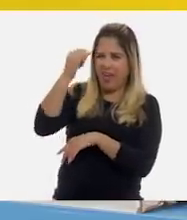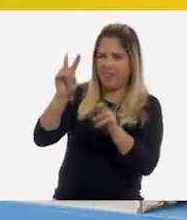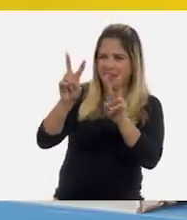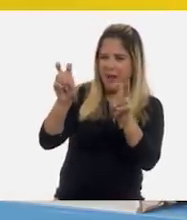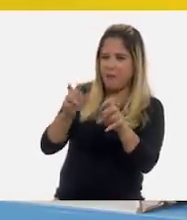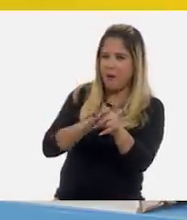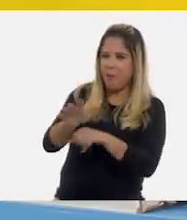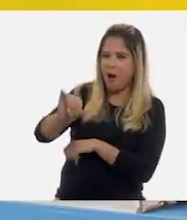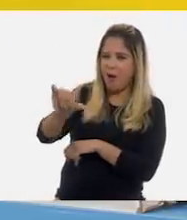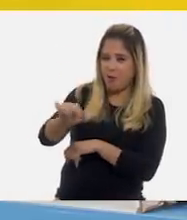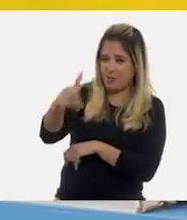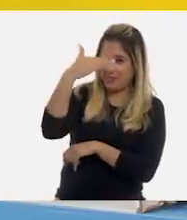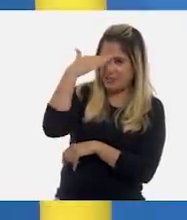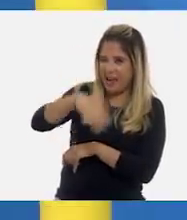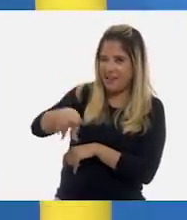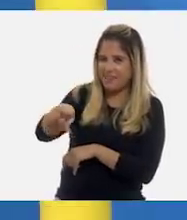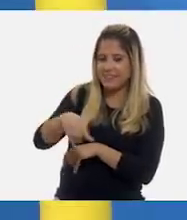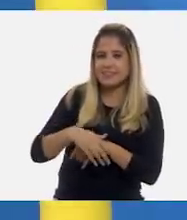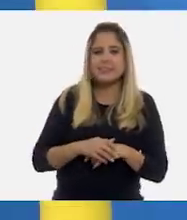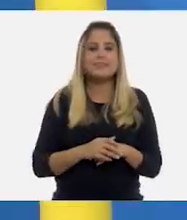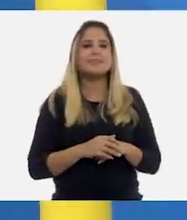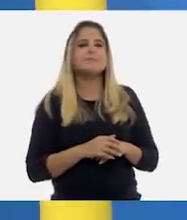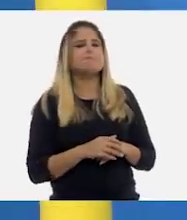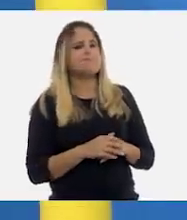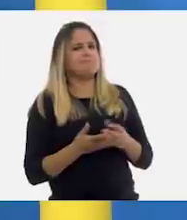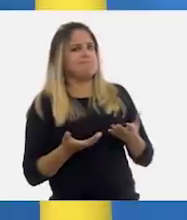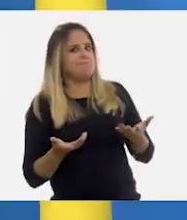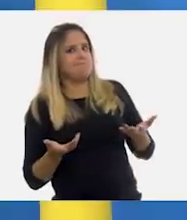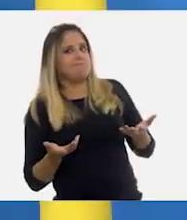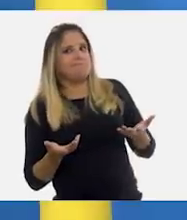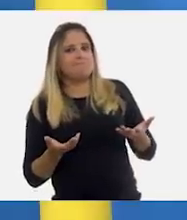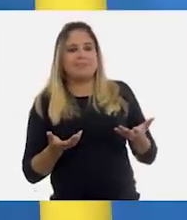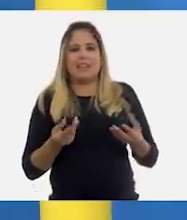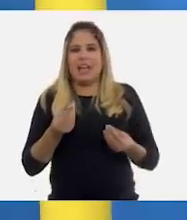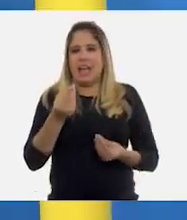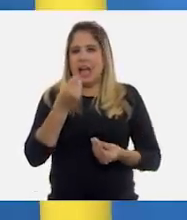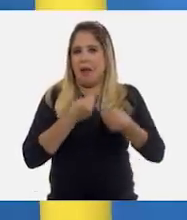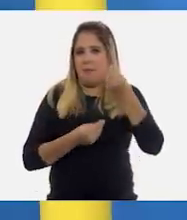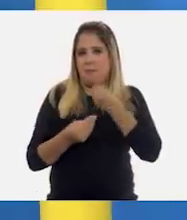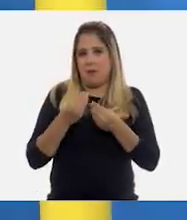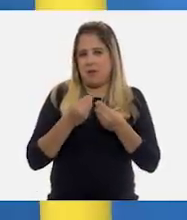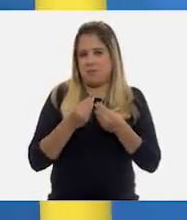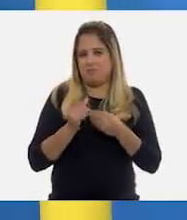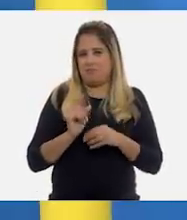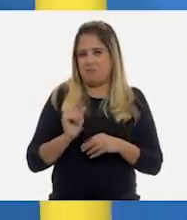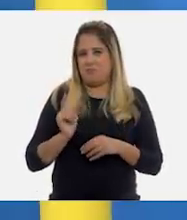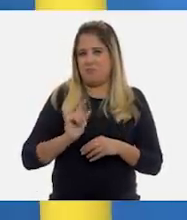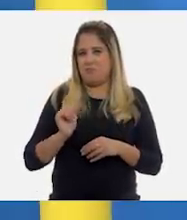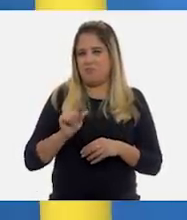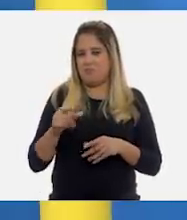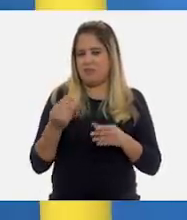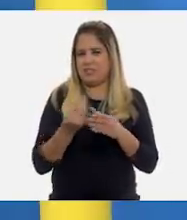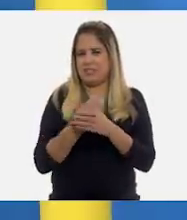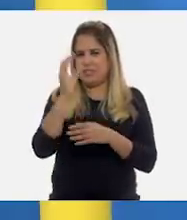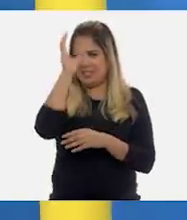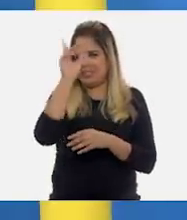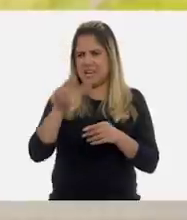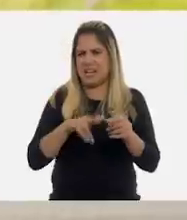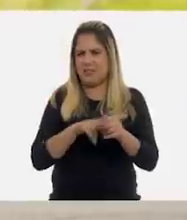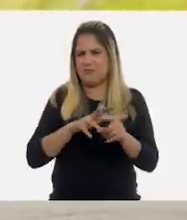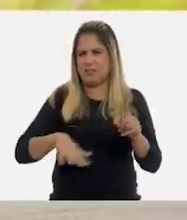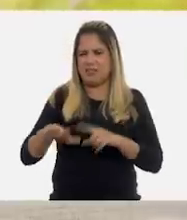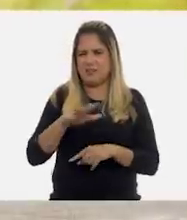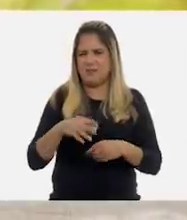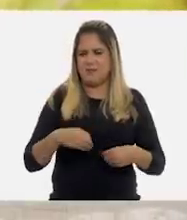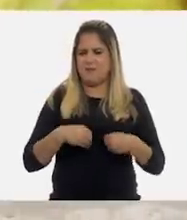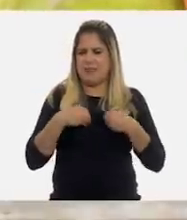vamos a hablar el día de hoy? Pues, de la alimentación seguro que no, porque no es clase de ciencias naturales o de vida